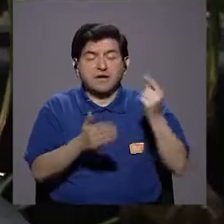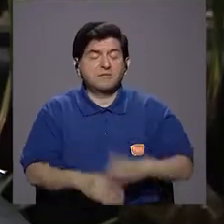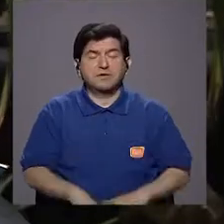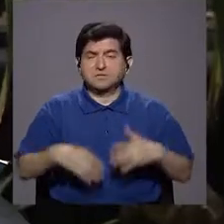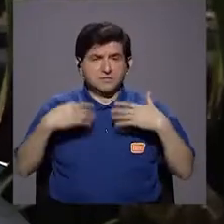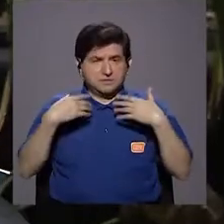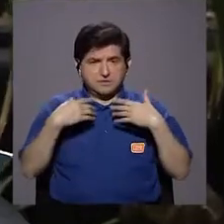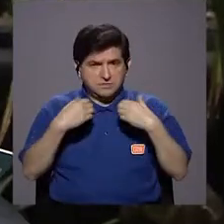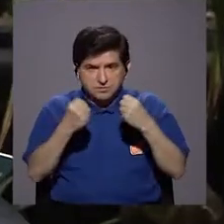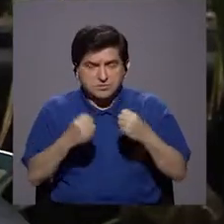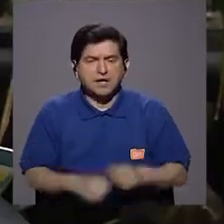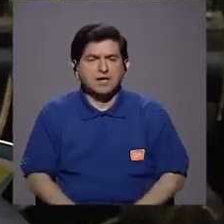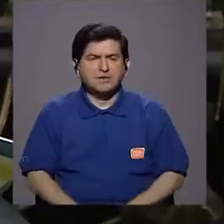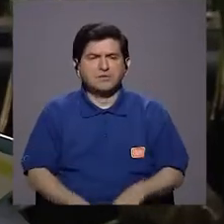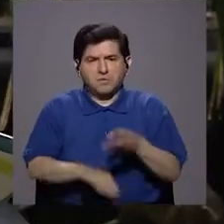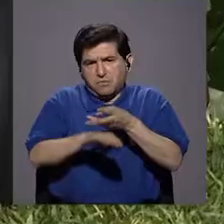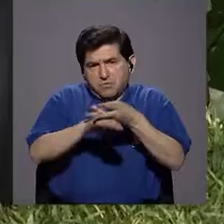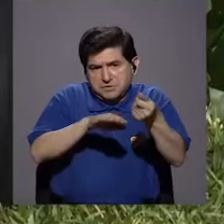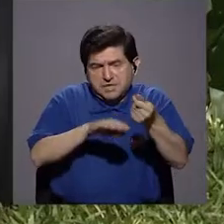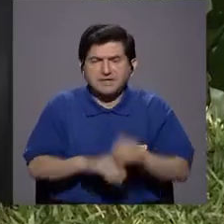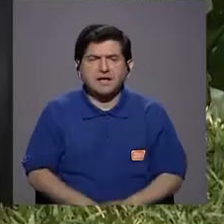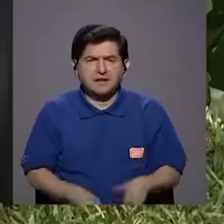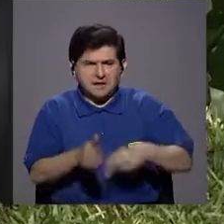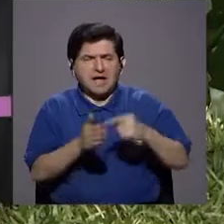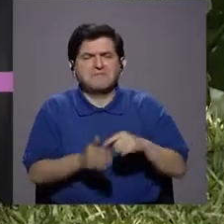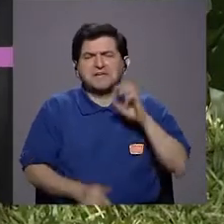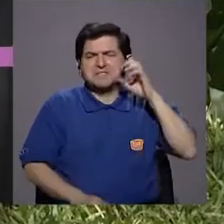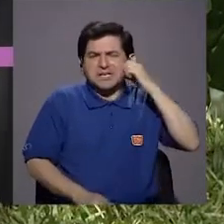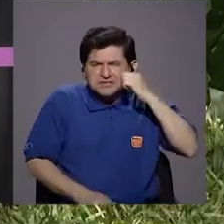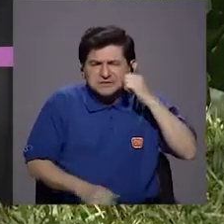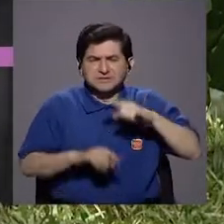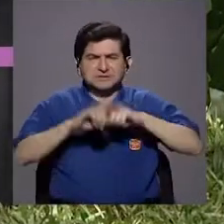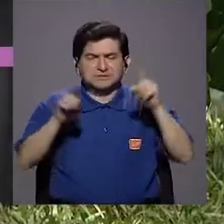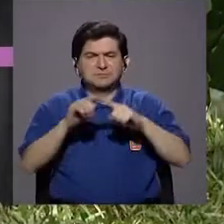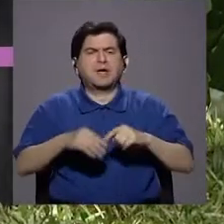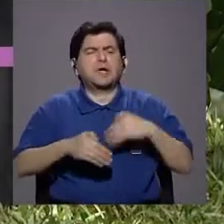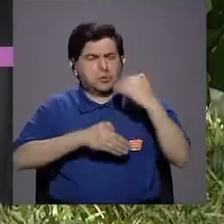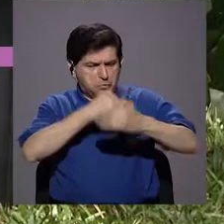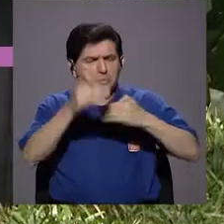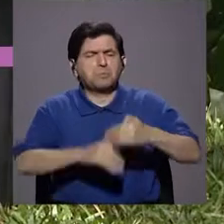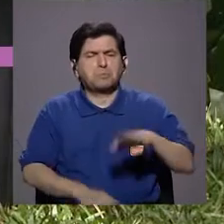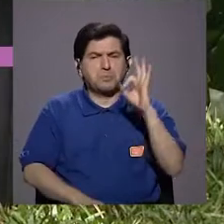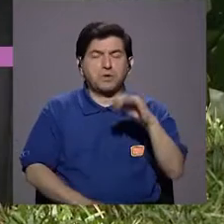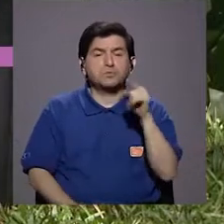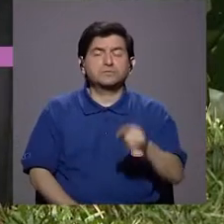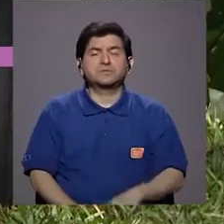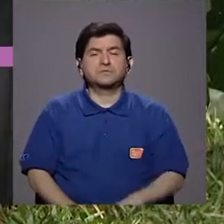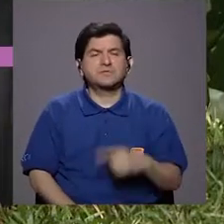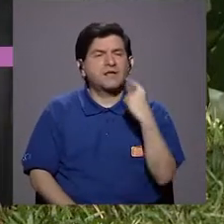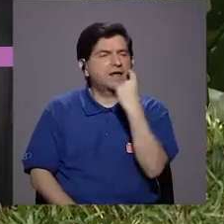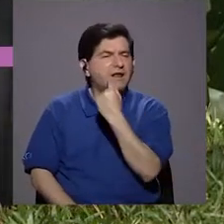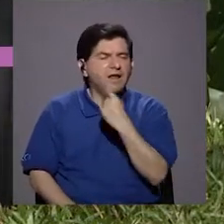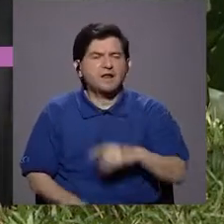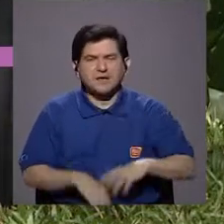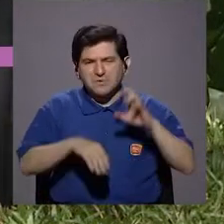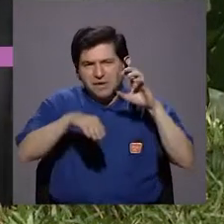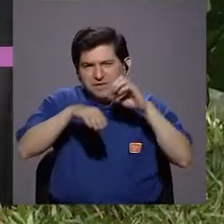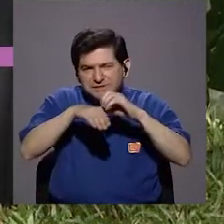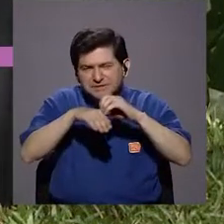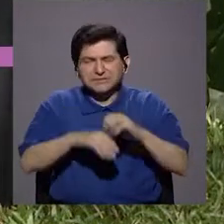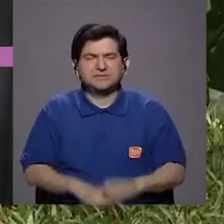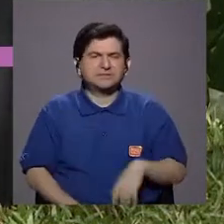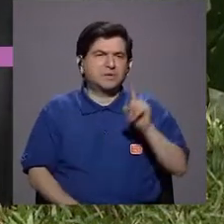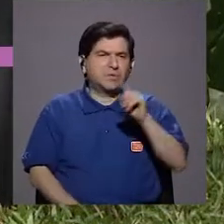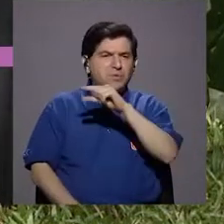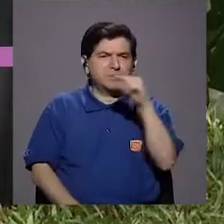veces nos mordemos, nos rompemos, pero eso sana. Claro. Ahí es importantísima la historia. Vos te mordiste la lengua, usualmente va a durar